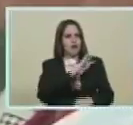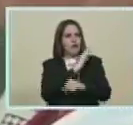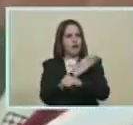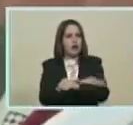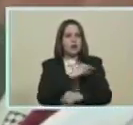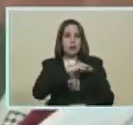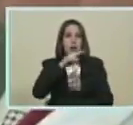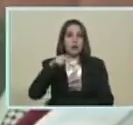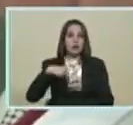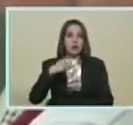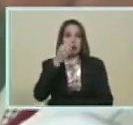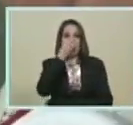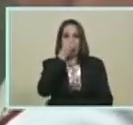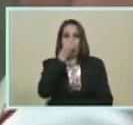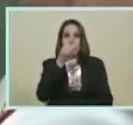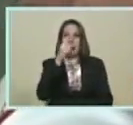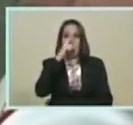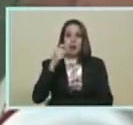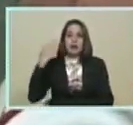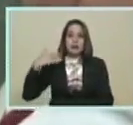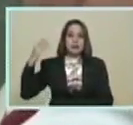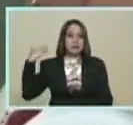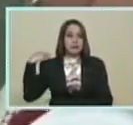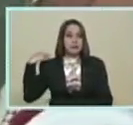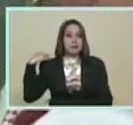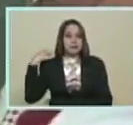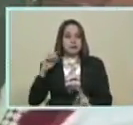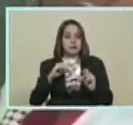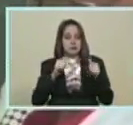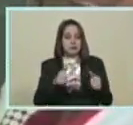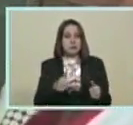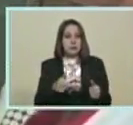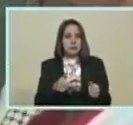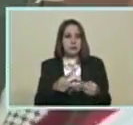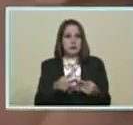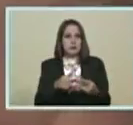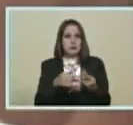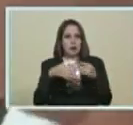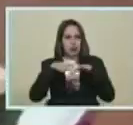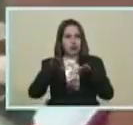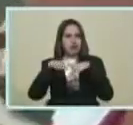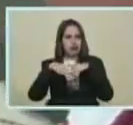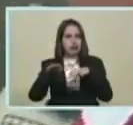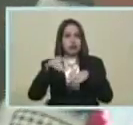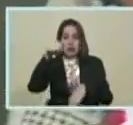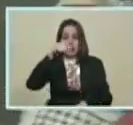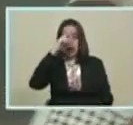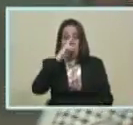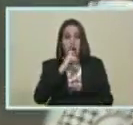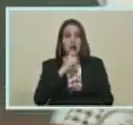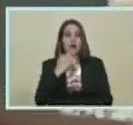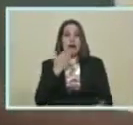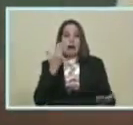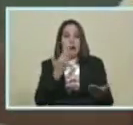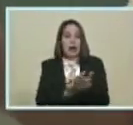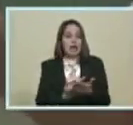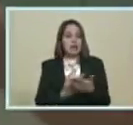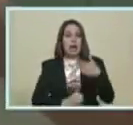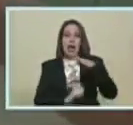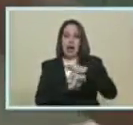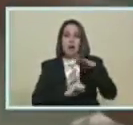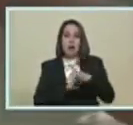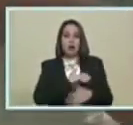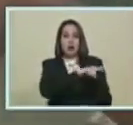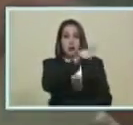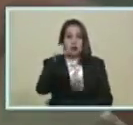El año anterior Iniciamos Como costurero Este año Gracias al apoyo De